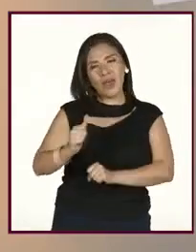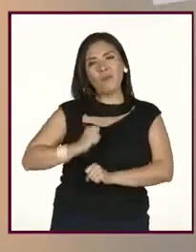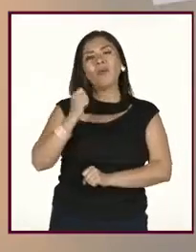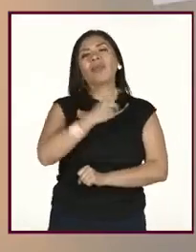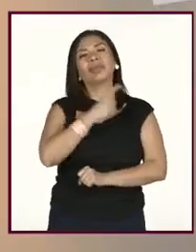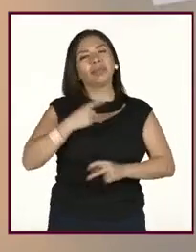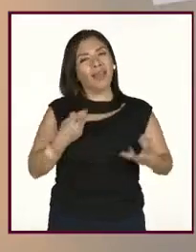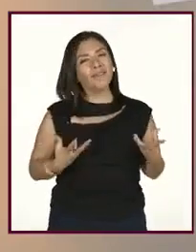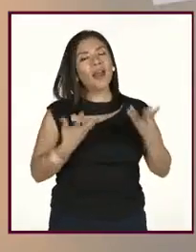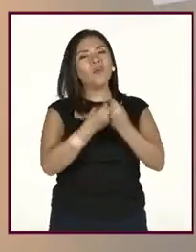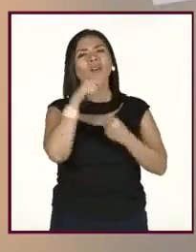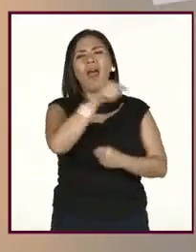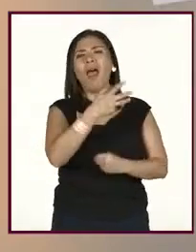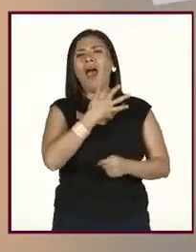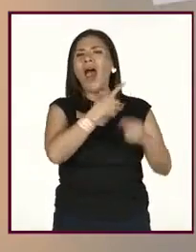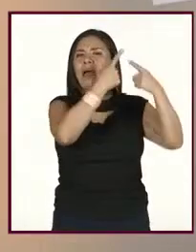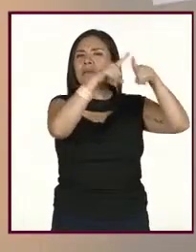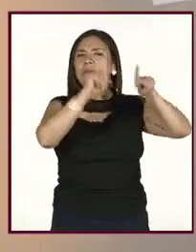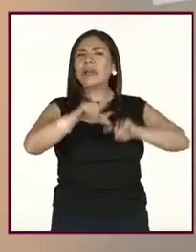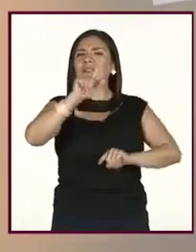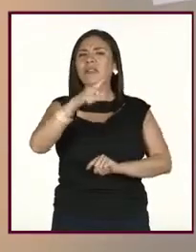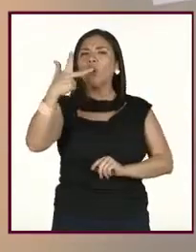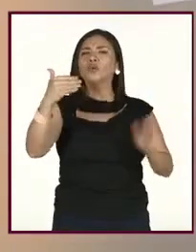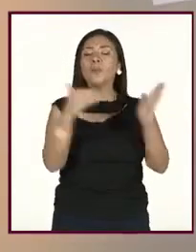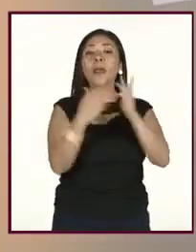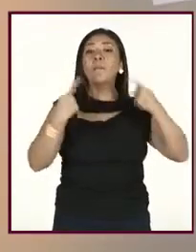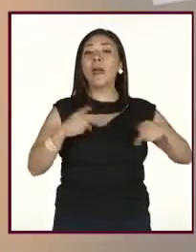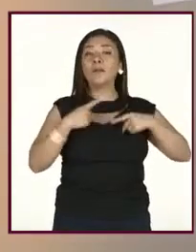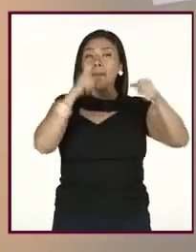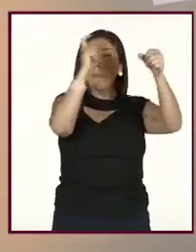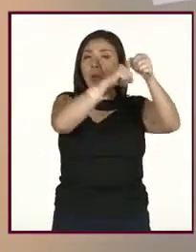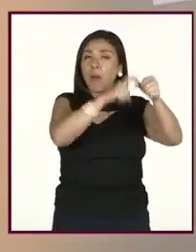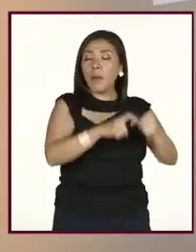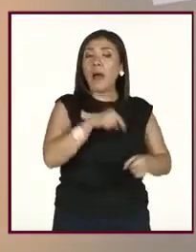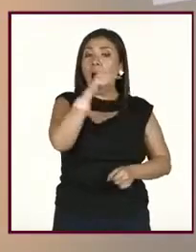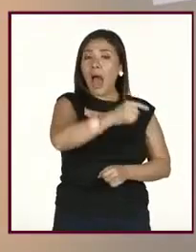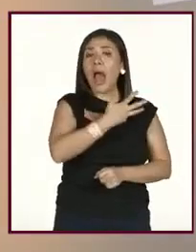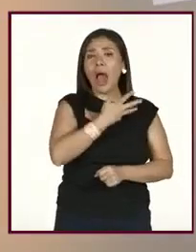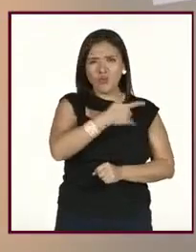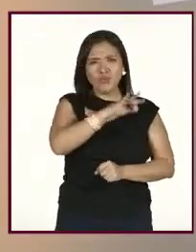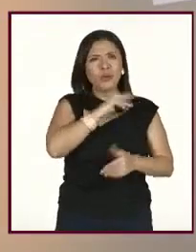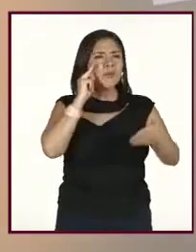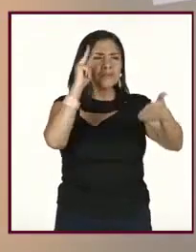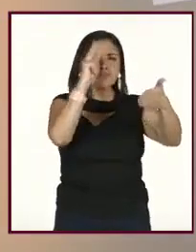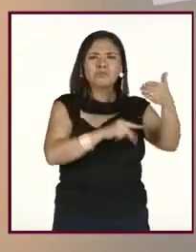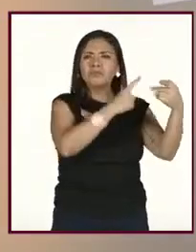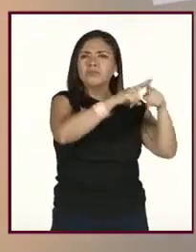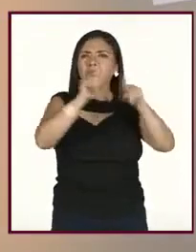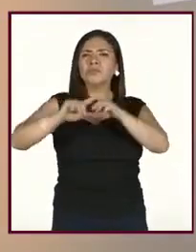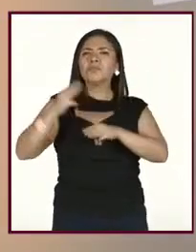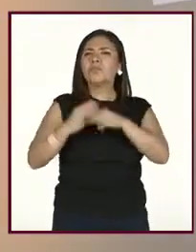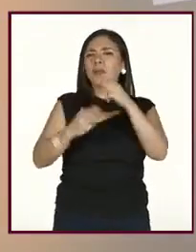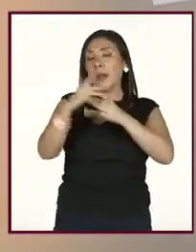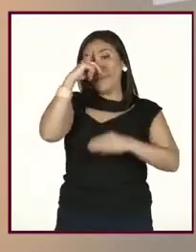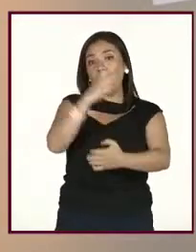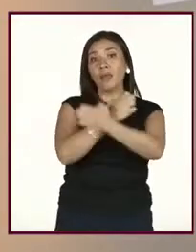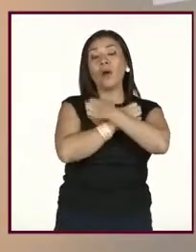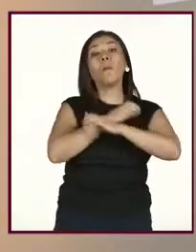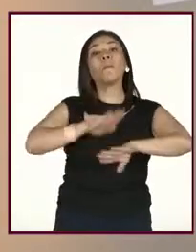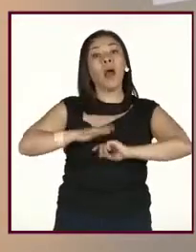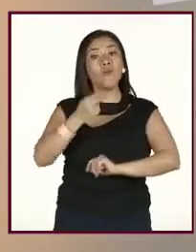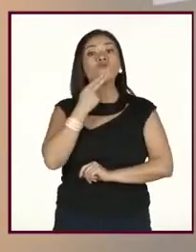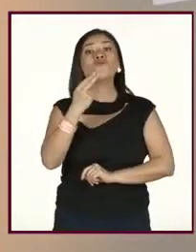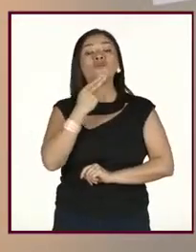se unan. B. Contamos con más de 78 mil miembros y en este espacio podrán consultar recursos y herramientas educativas muy